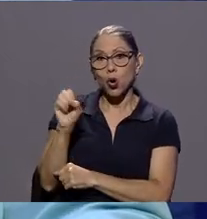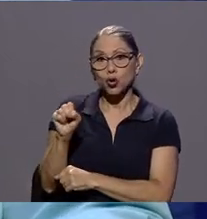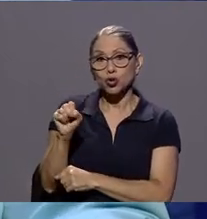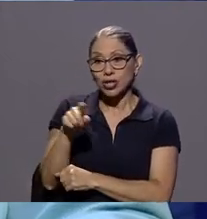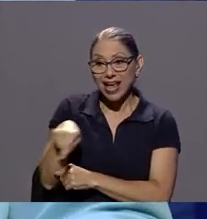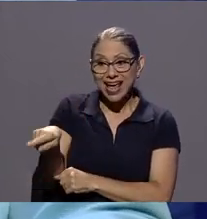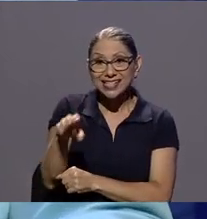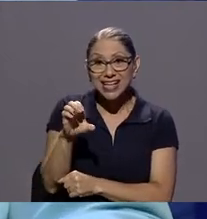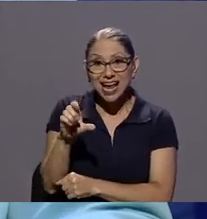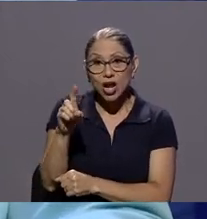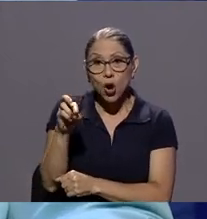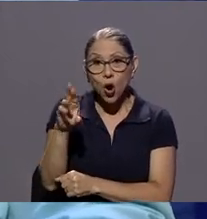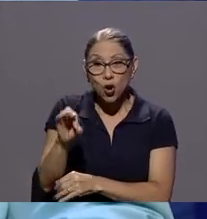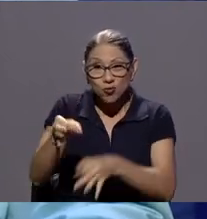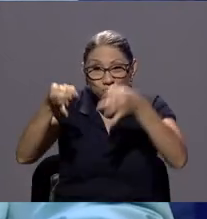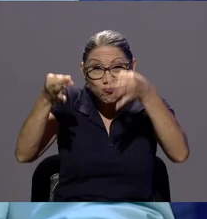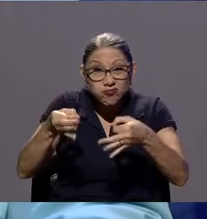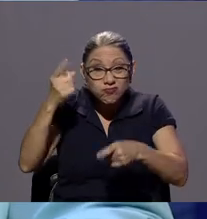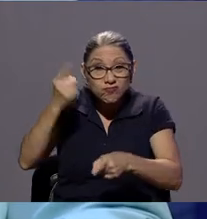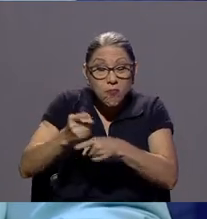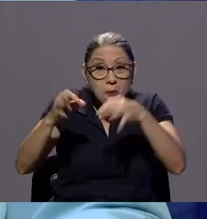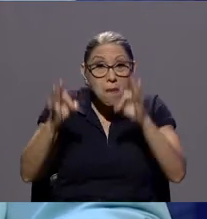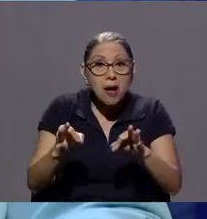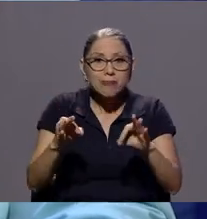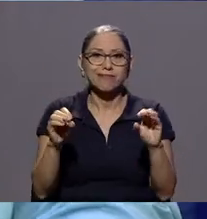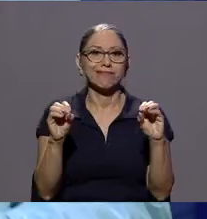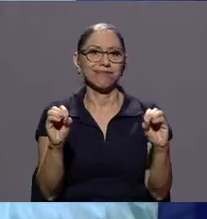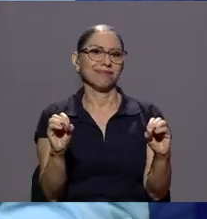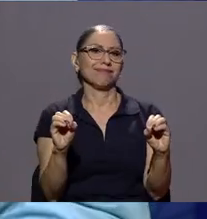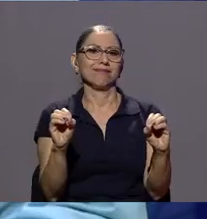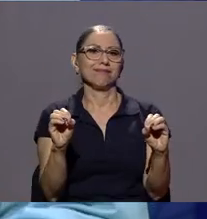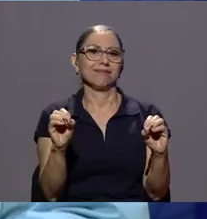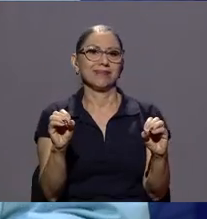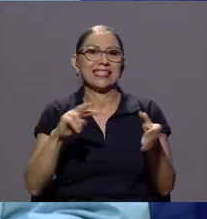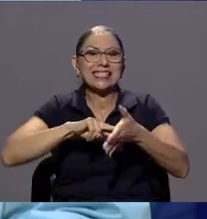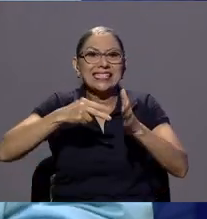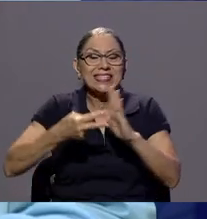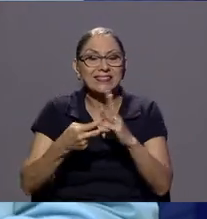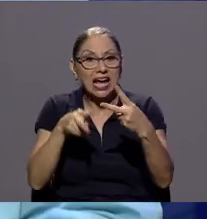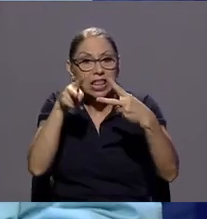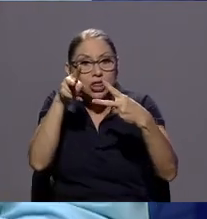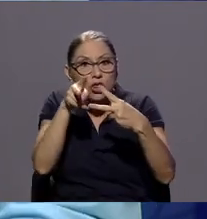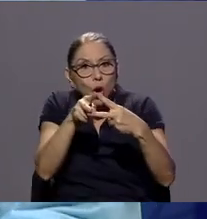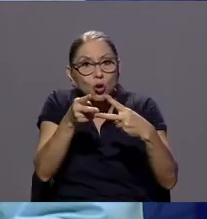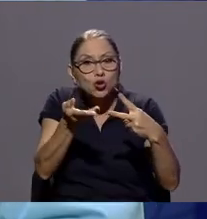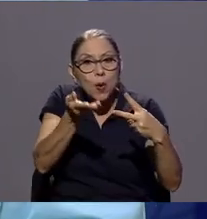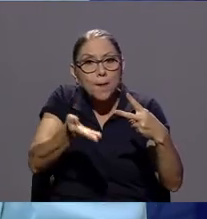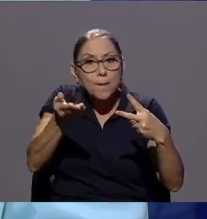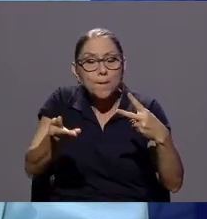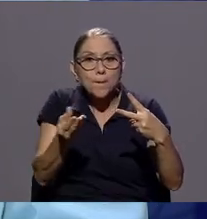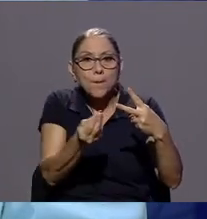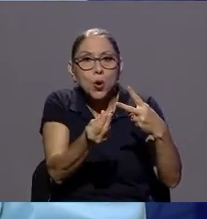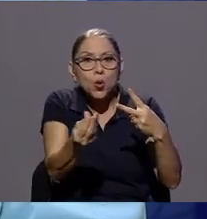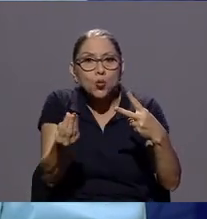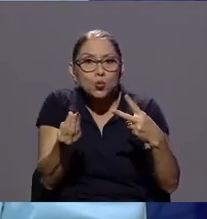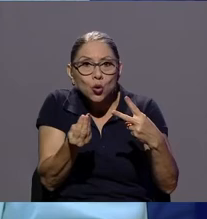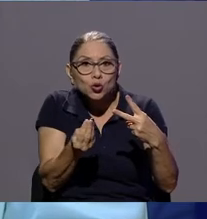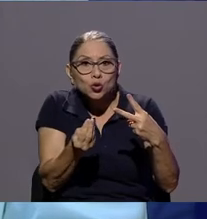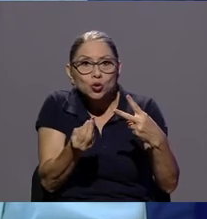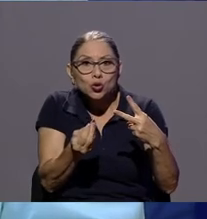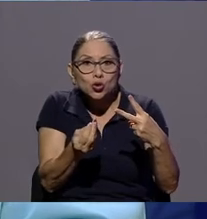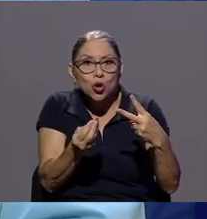es decir tuvimos problemas serios con dos productos que poquitas semanas después